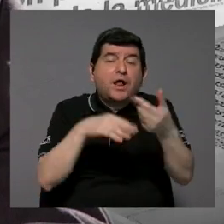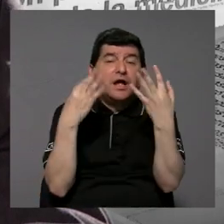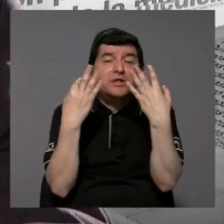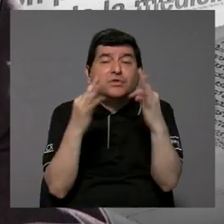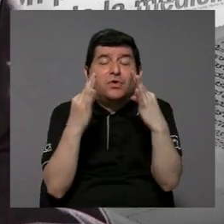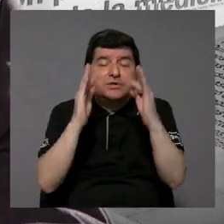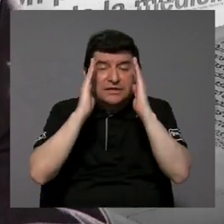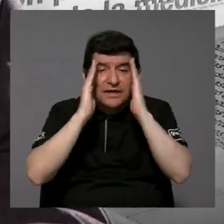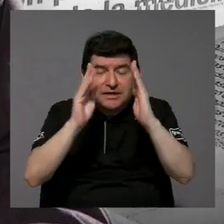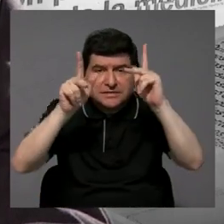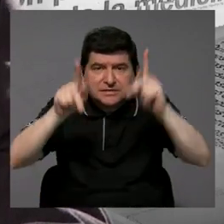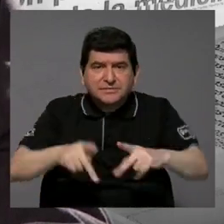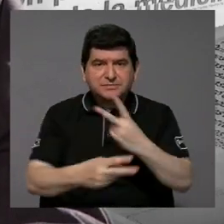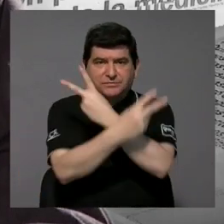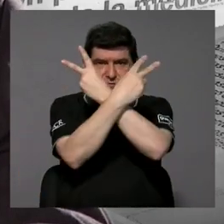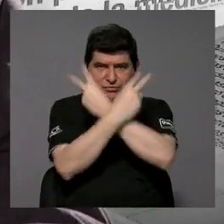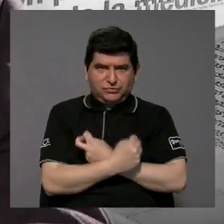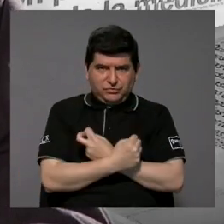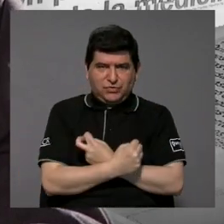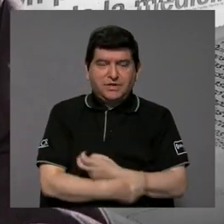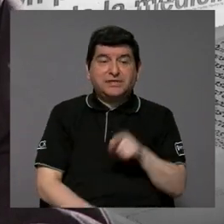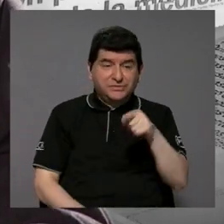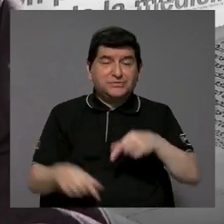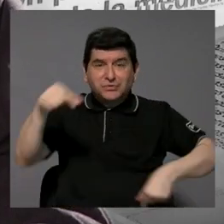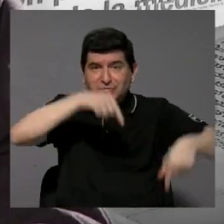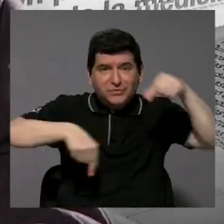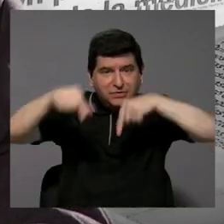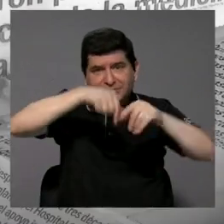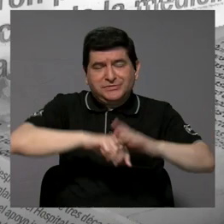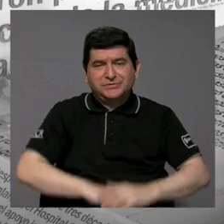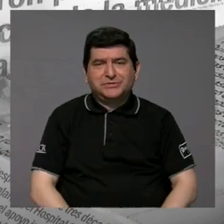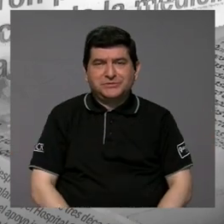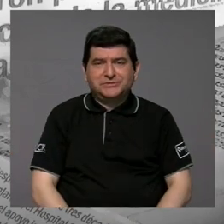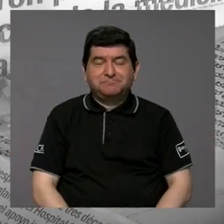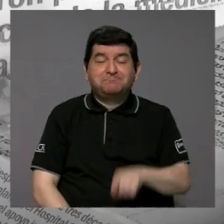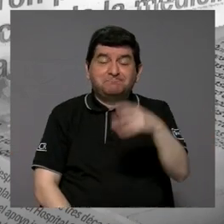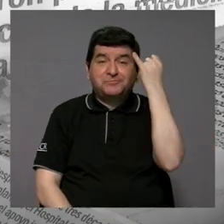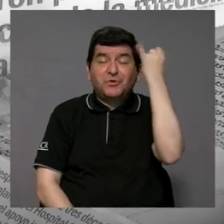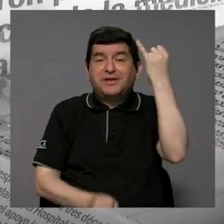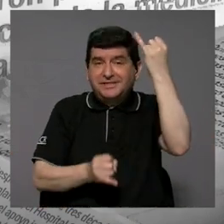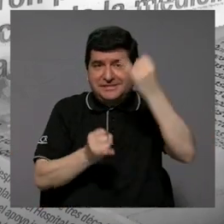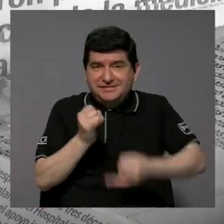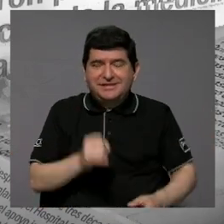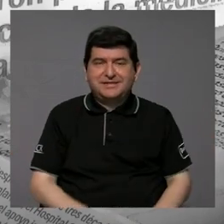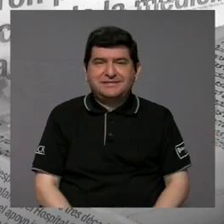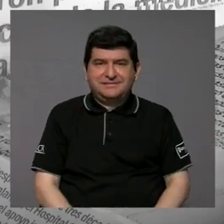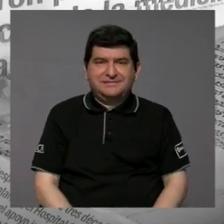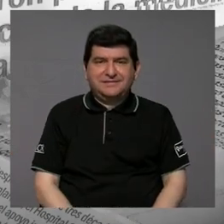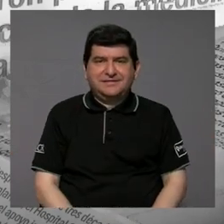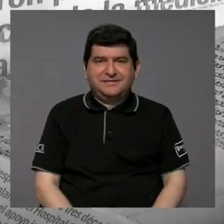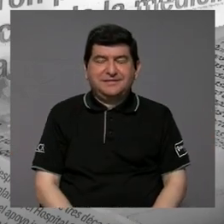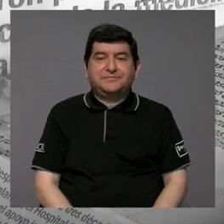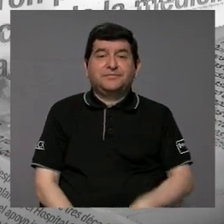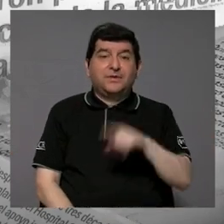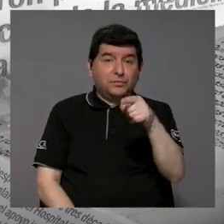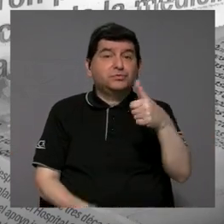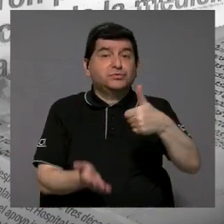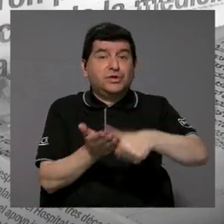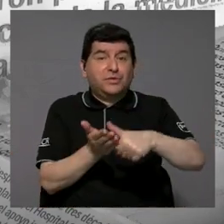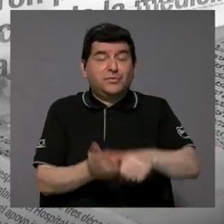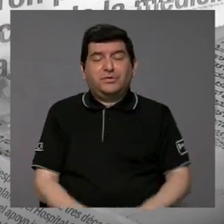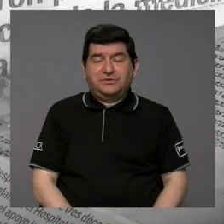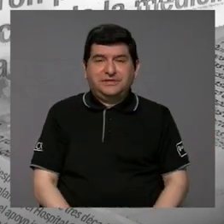o tratando a las personas que se intoxican con plaguicidas. Bueno, lo dejamos ahí. Usted tiene la palabra, usted